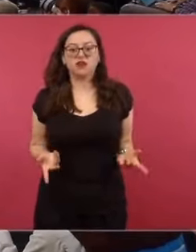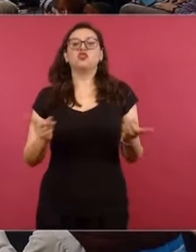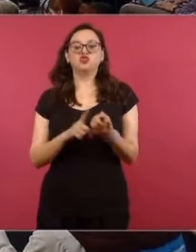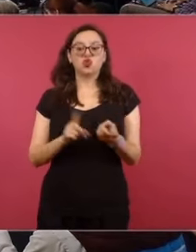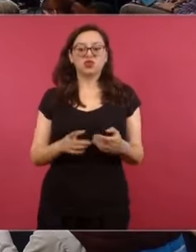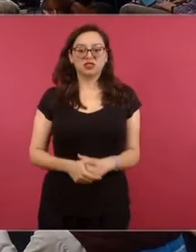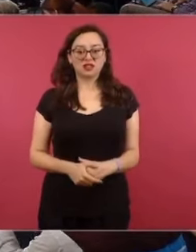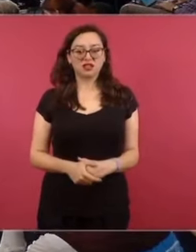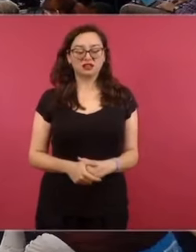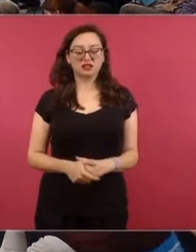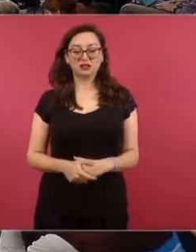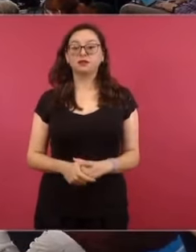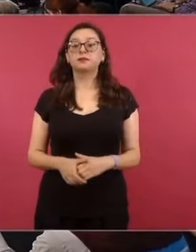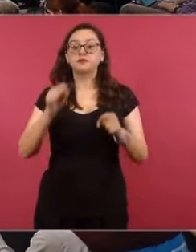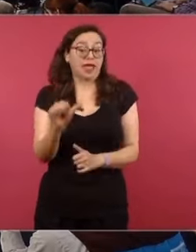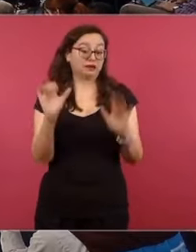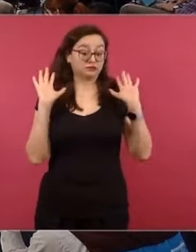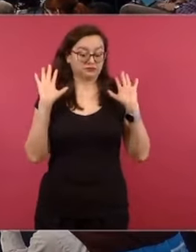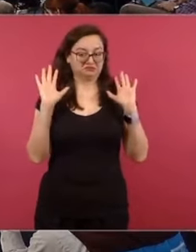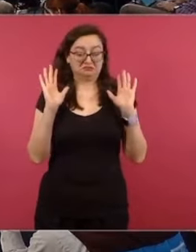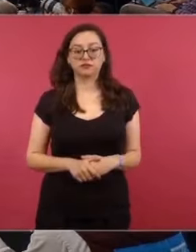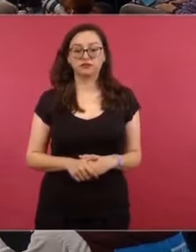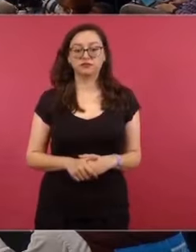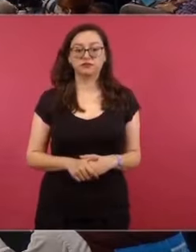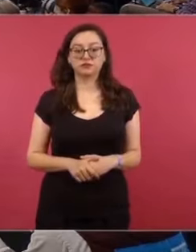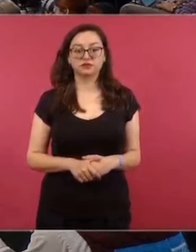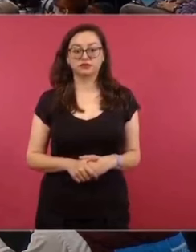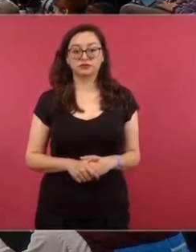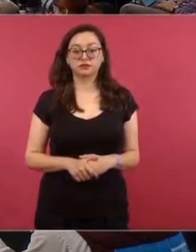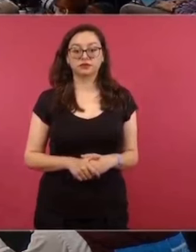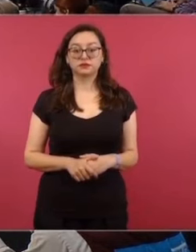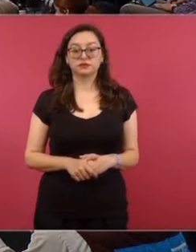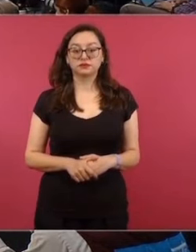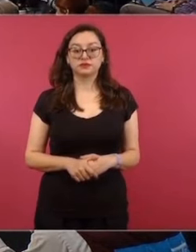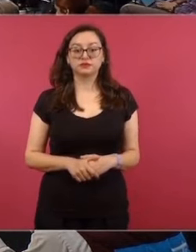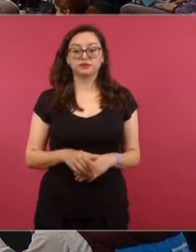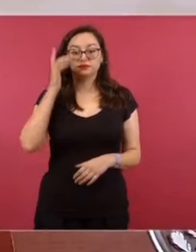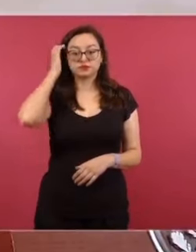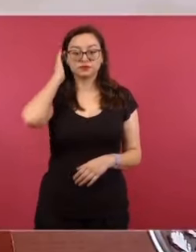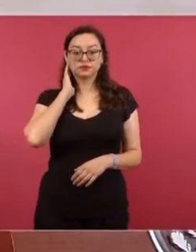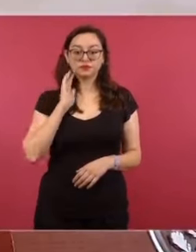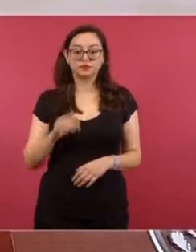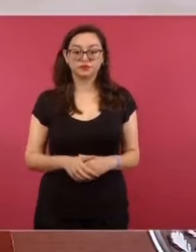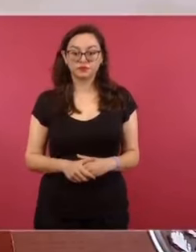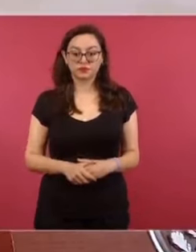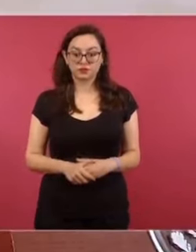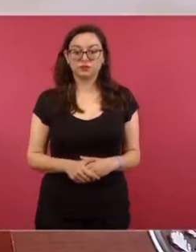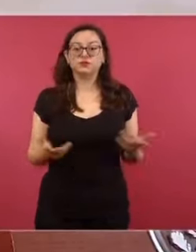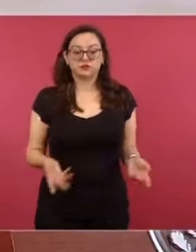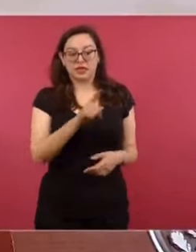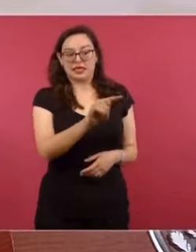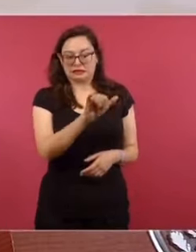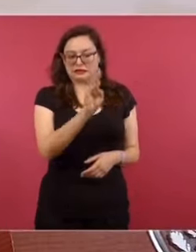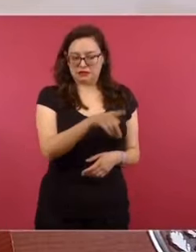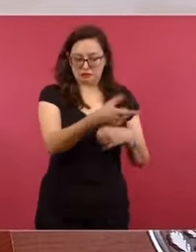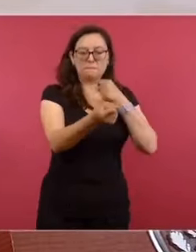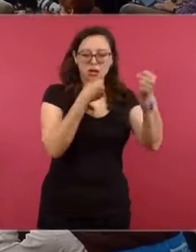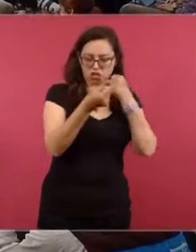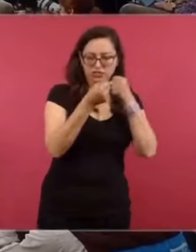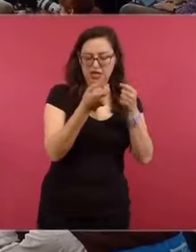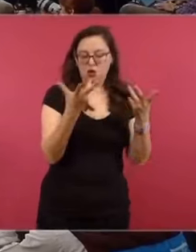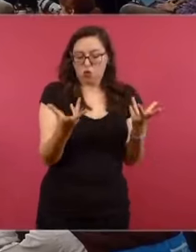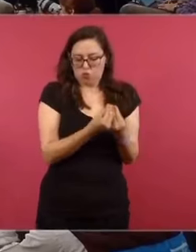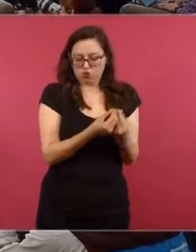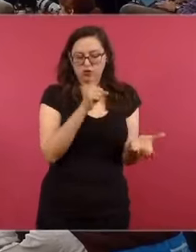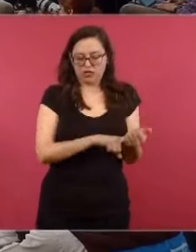Dice la otra señora que también tiene información de la DEA, que es igual que... Creo que Till Dingholmen es más periodista. No deja de estar vinculado. Porque es que